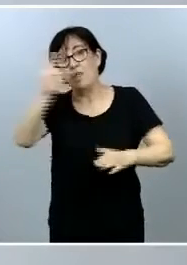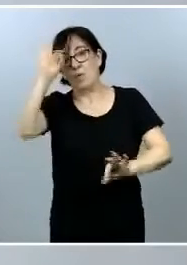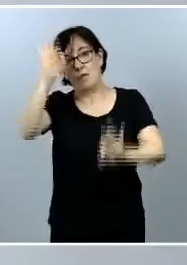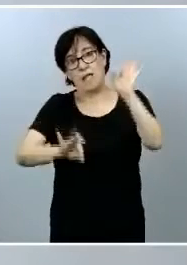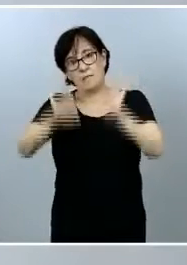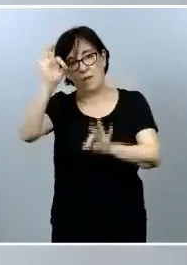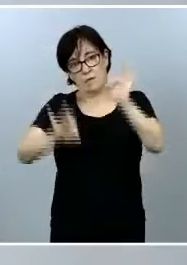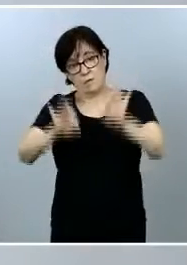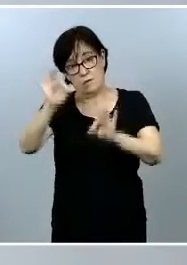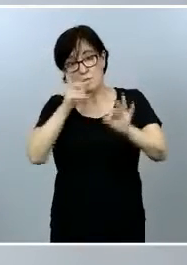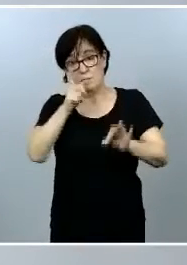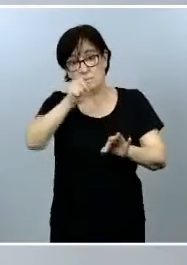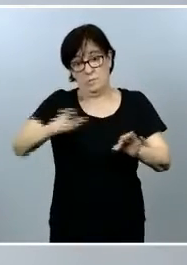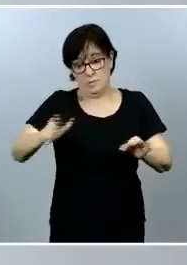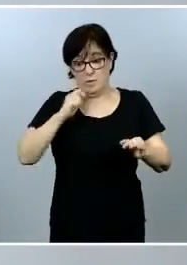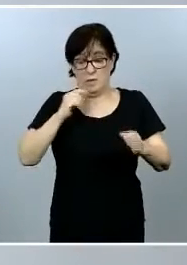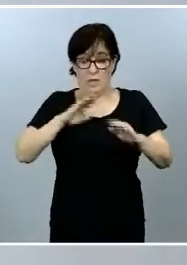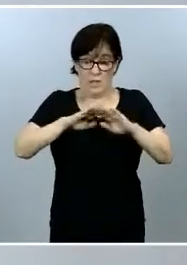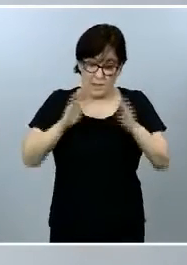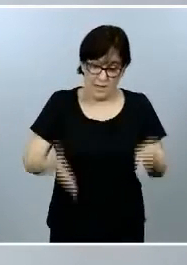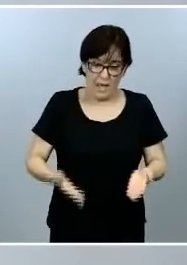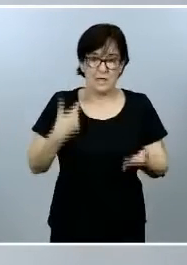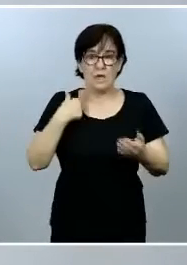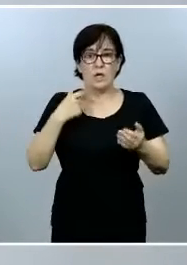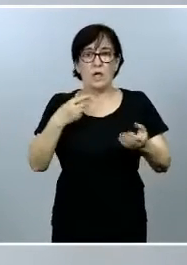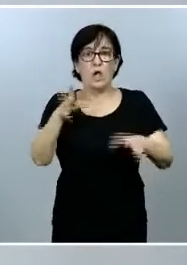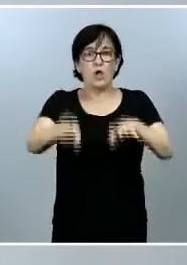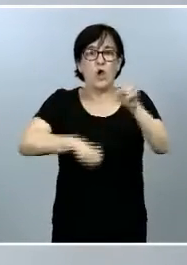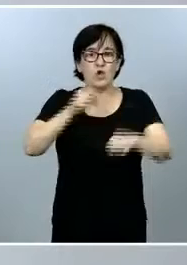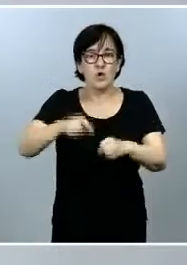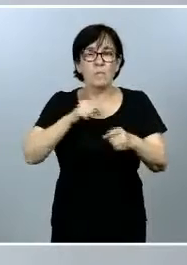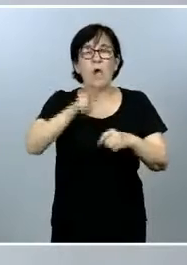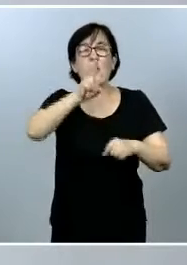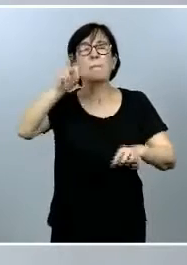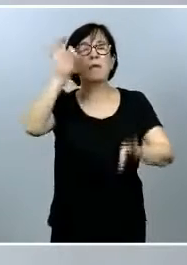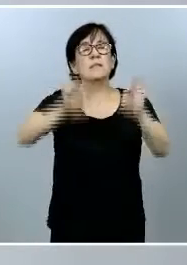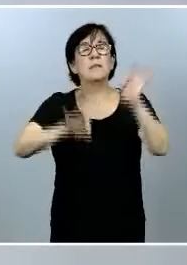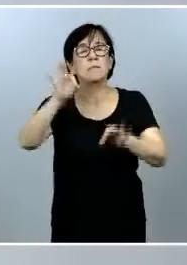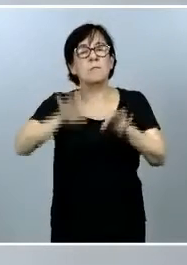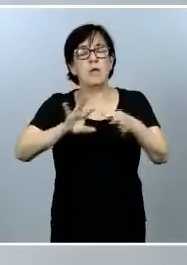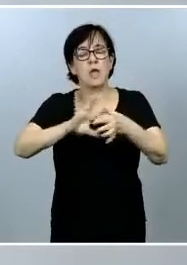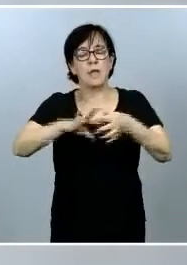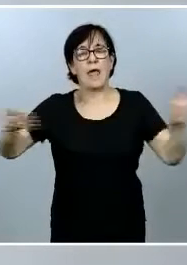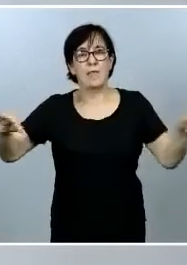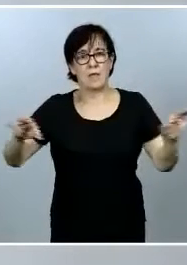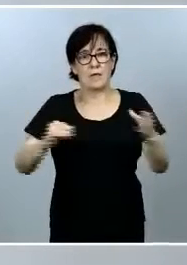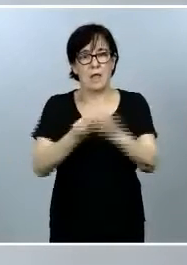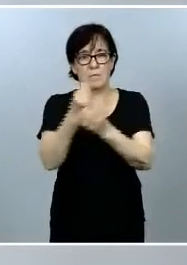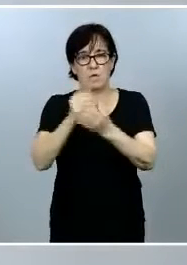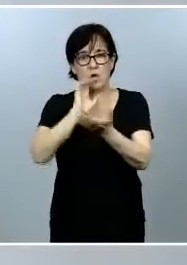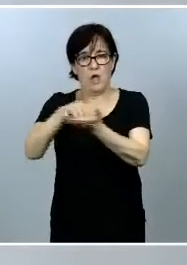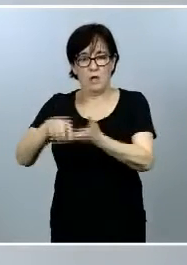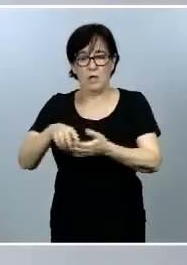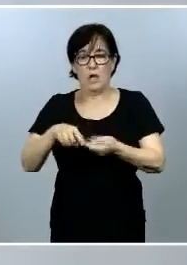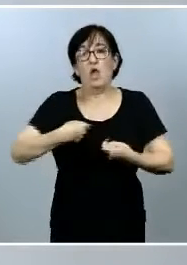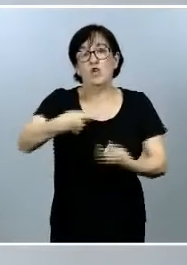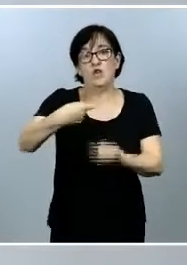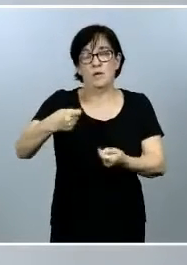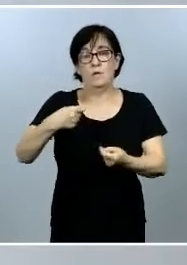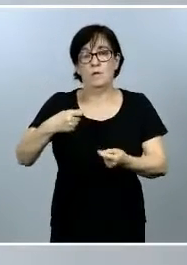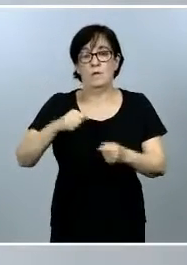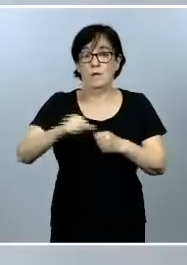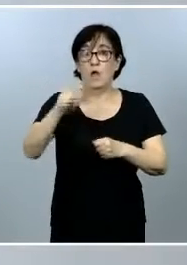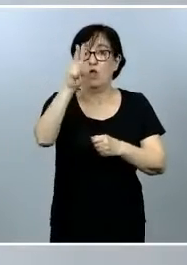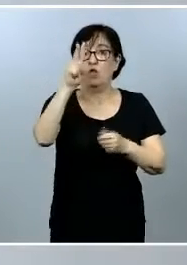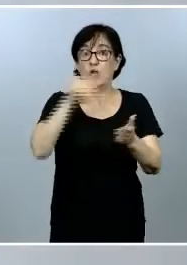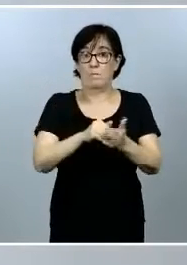cápita en los hogares y consumos minoristas, y un 20% en las cadenas de producción y suministro a partir del año 2020,